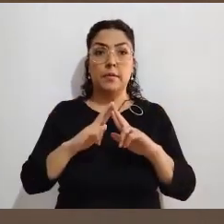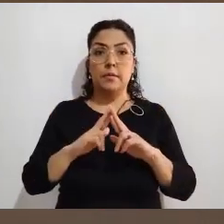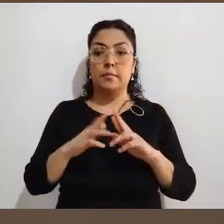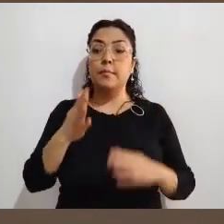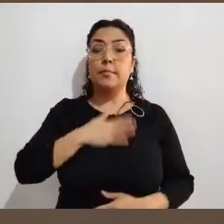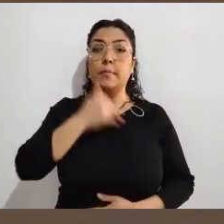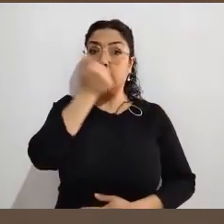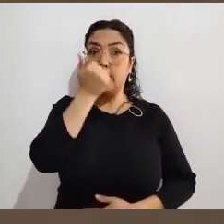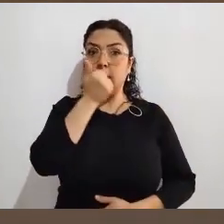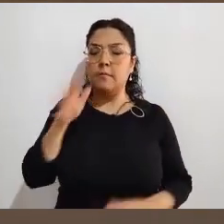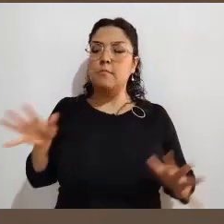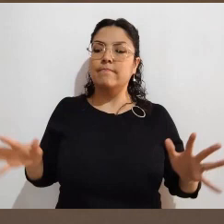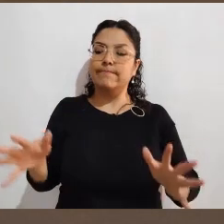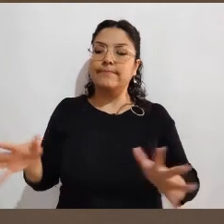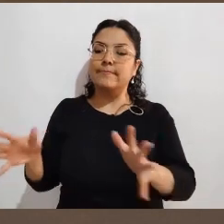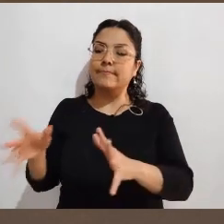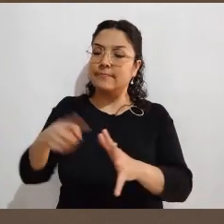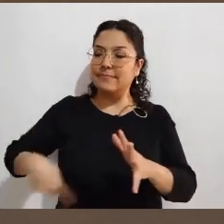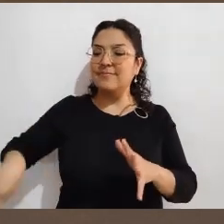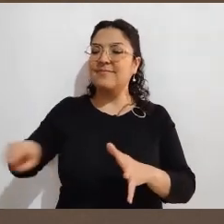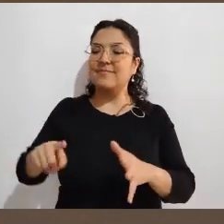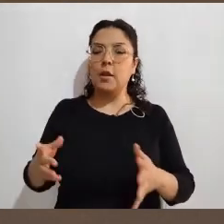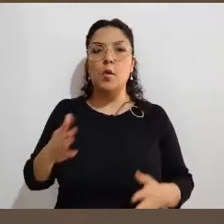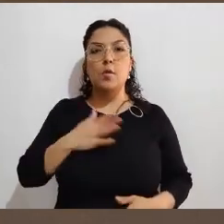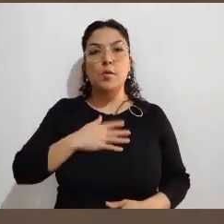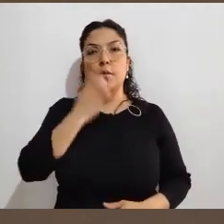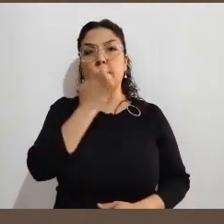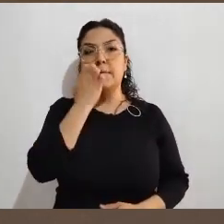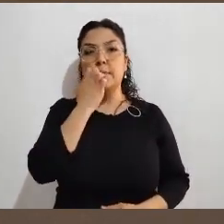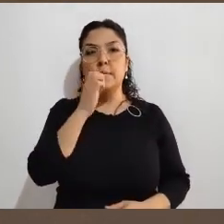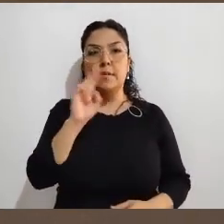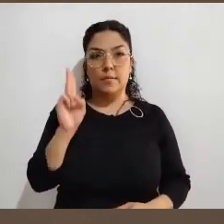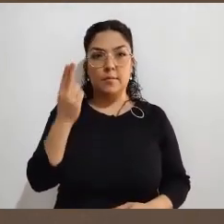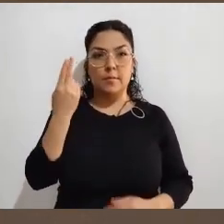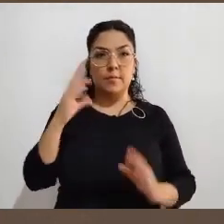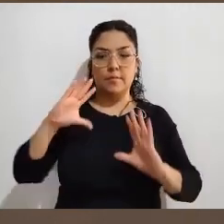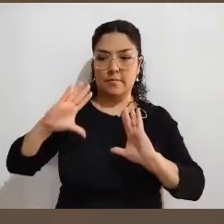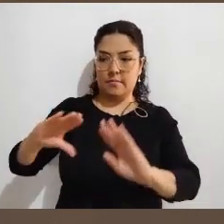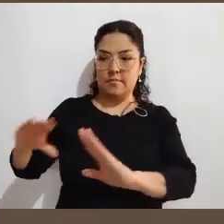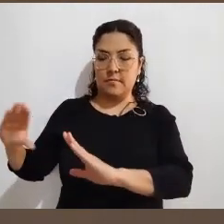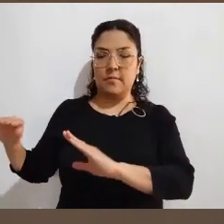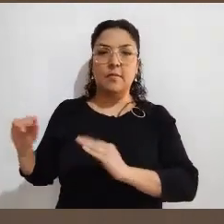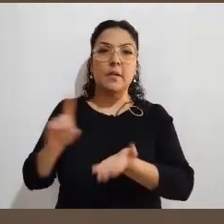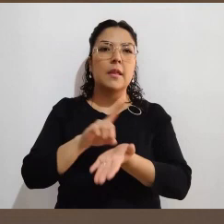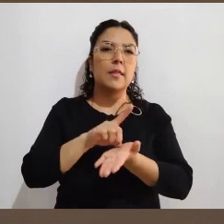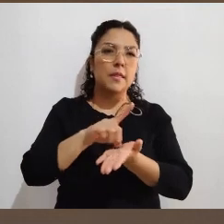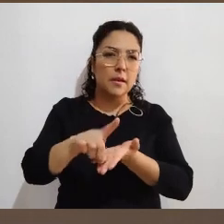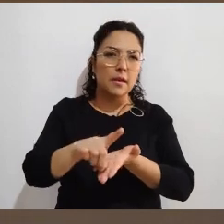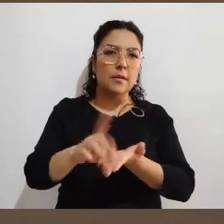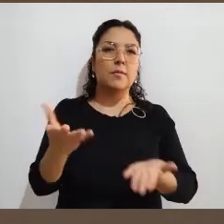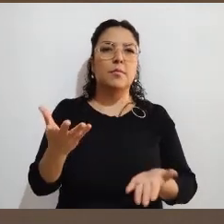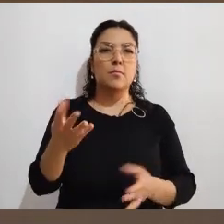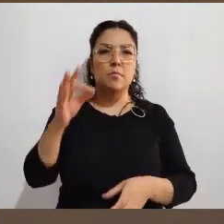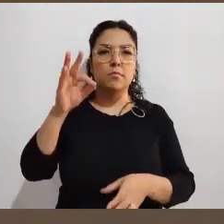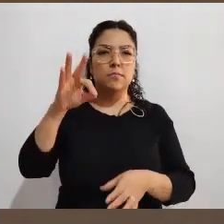alumnos participaran. Afortunadamente, las materias que suelo dar tienen que ver con constitucional, inclusive con